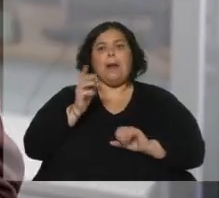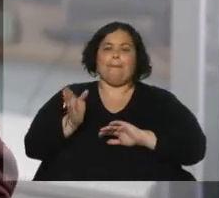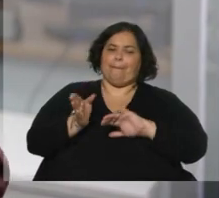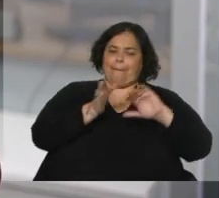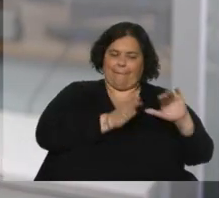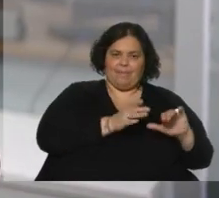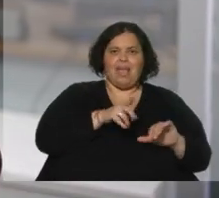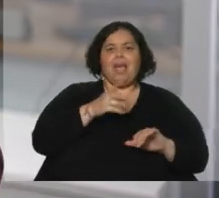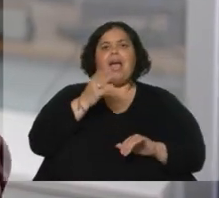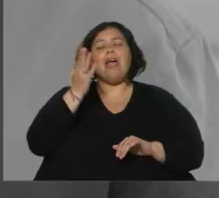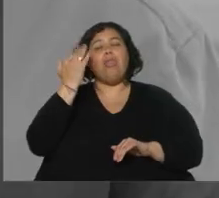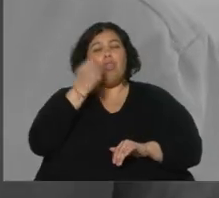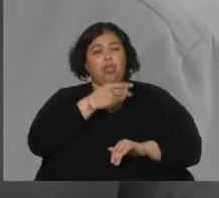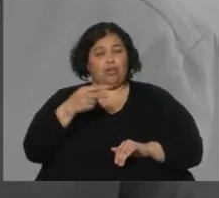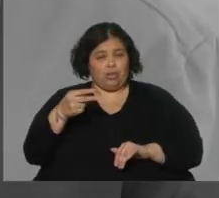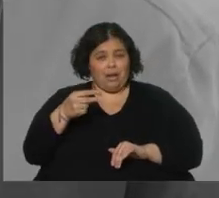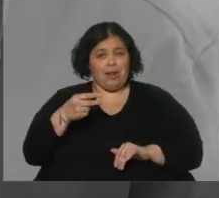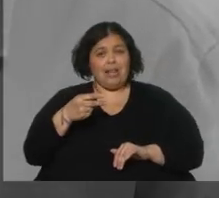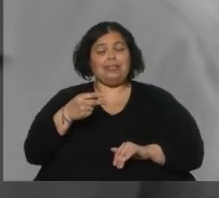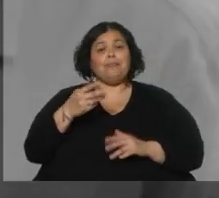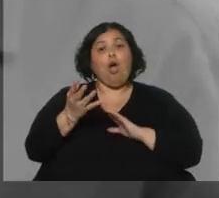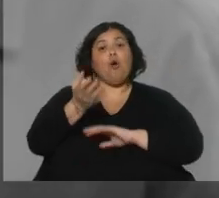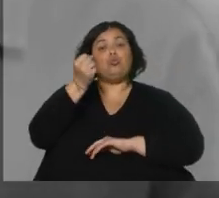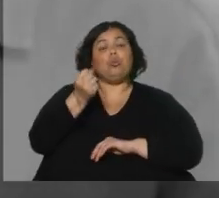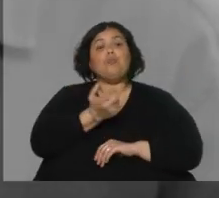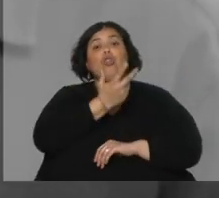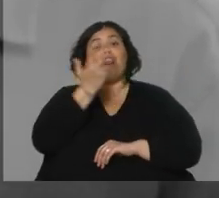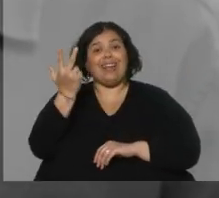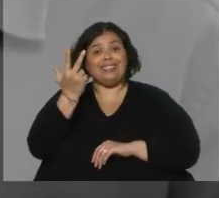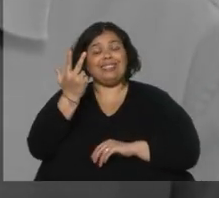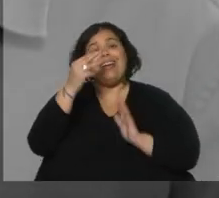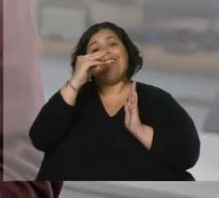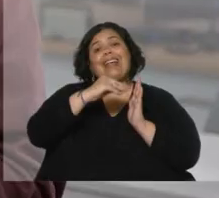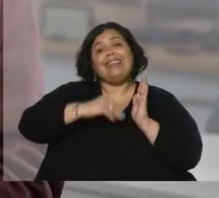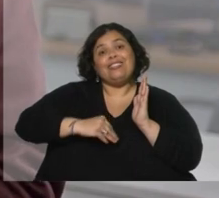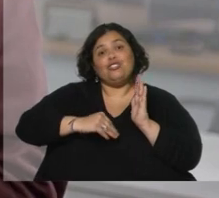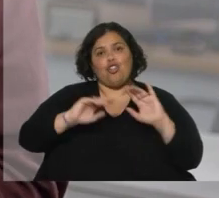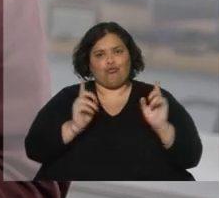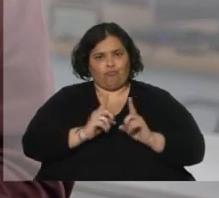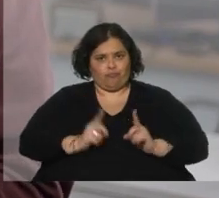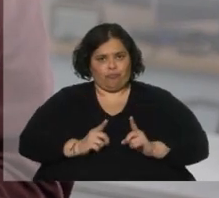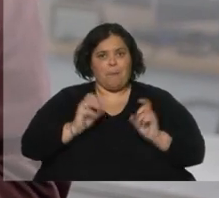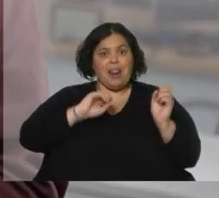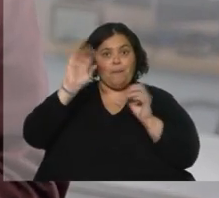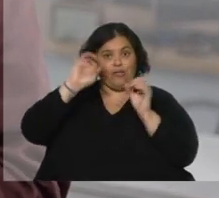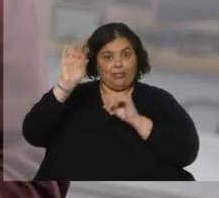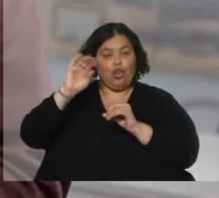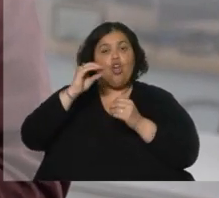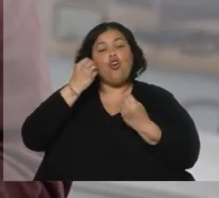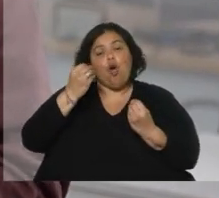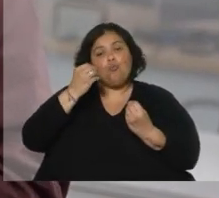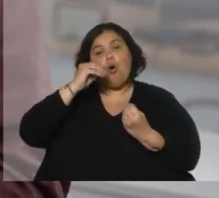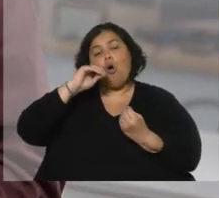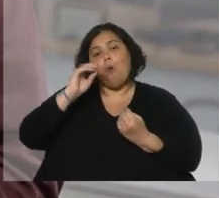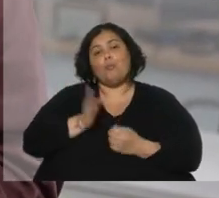hace solo dos semanas, obtuvimos tres registros abreviados para exportación del producto final. Y esto tiene que ver con el hecho de lo que está